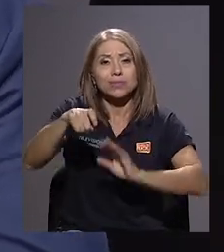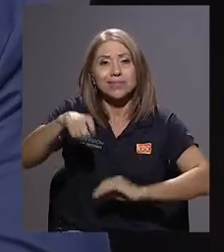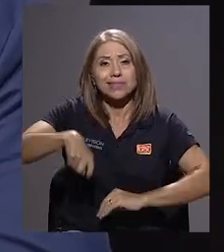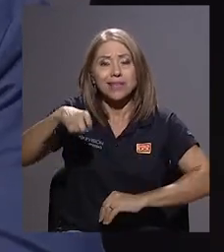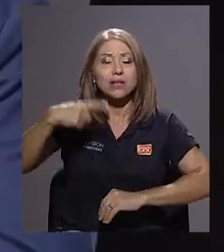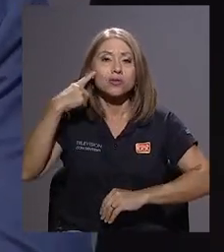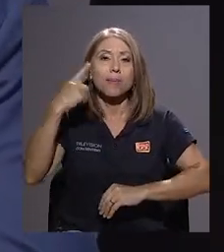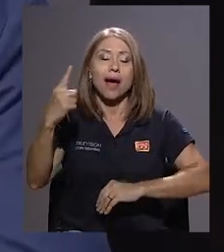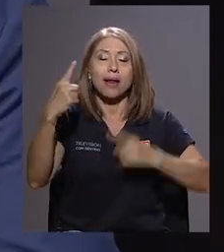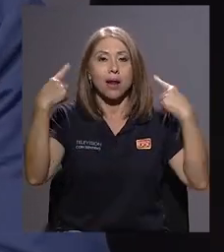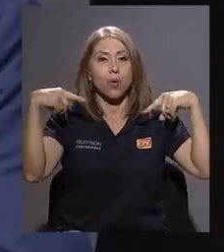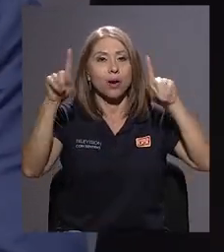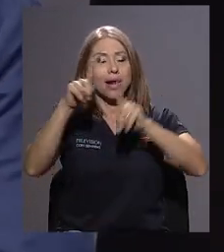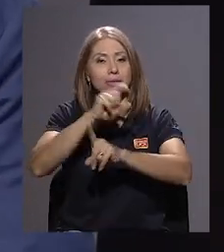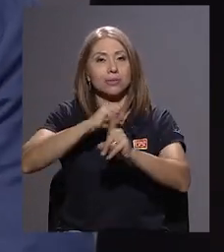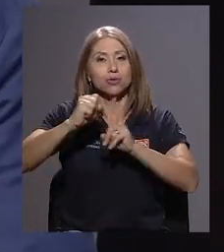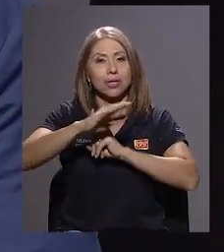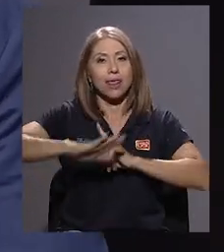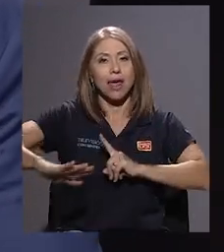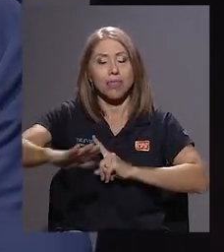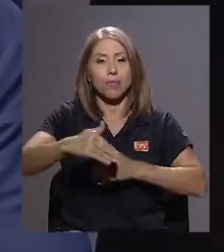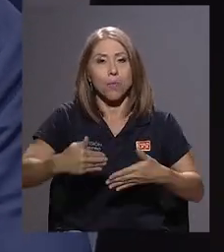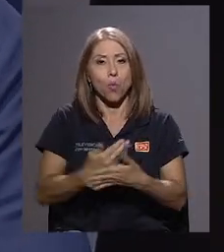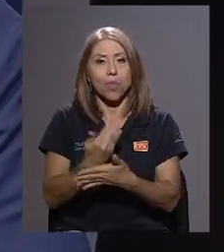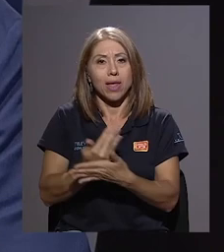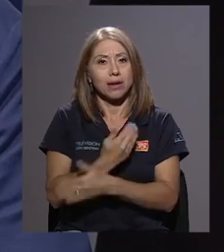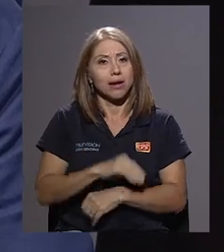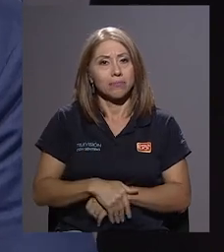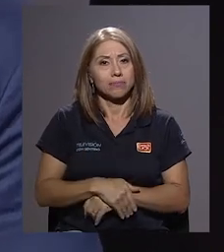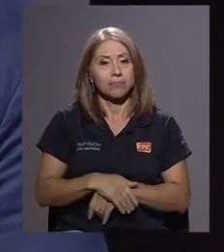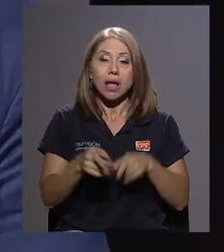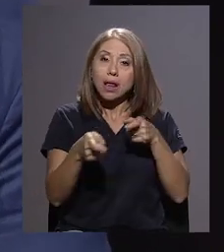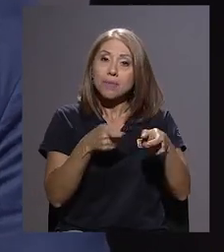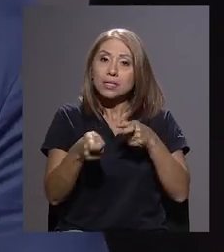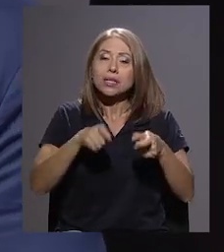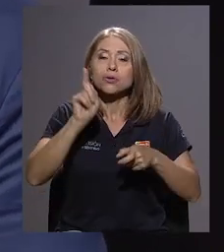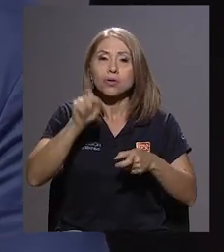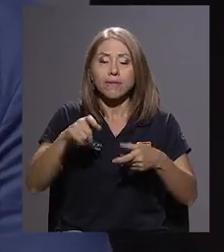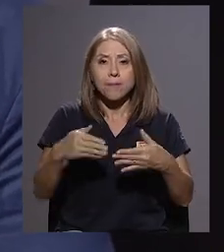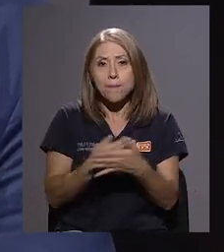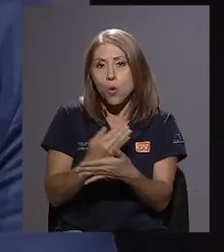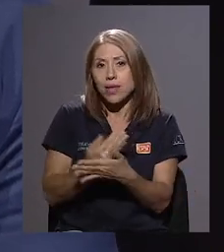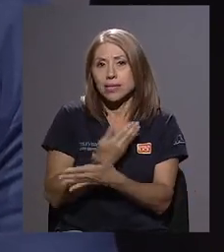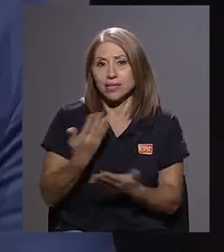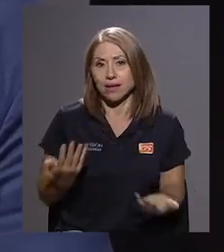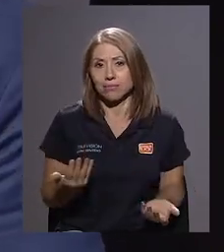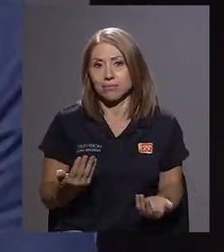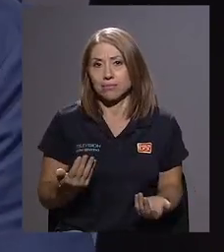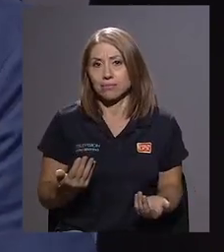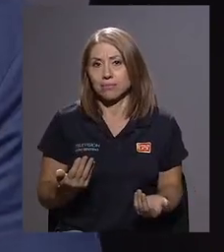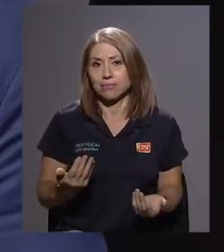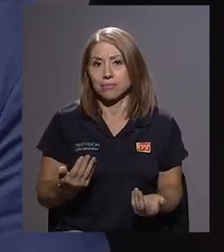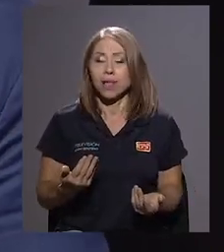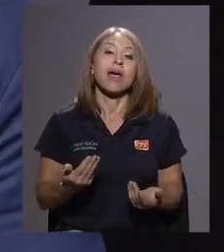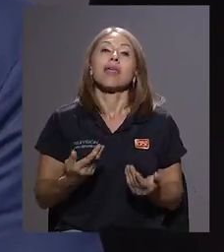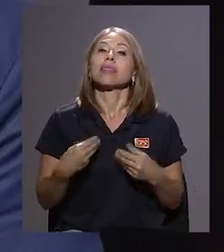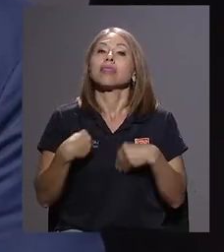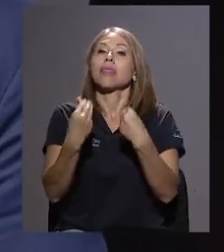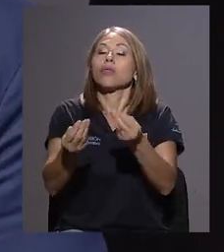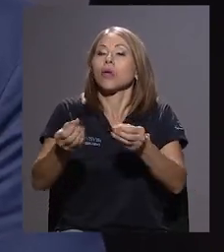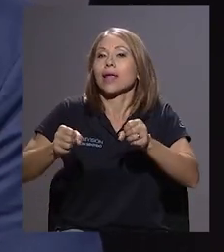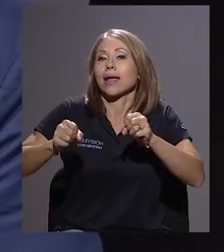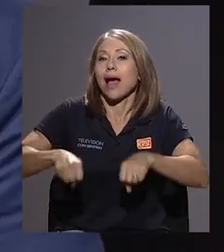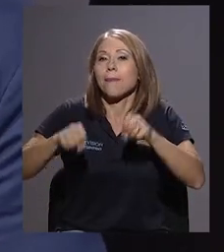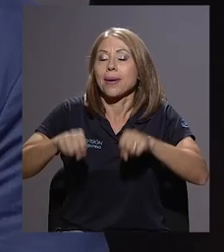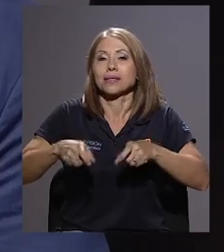son necesarios para una sociedad moderna. entonces hay que modernizar la Administración dándole a la Administración